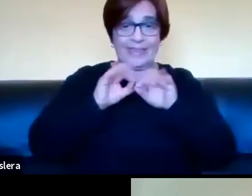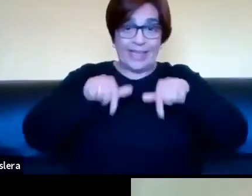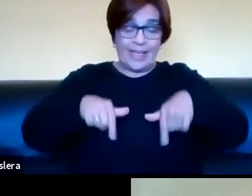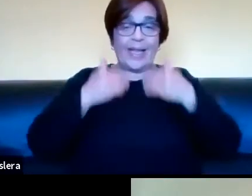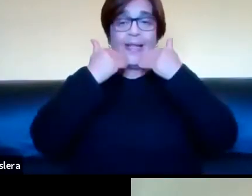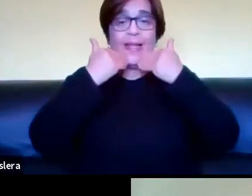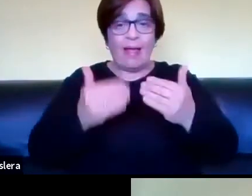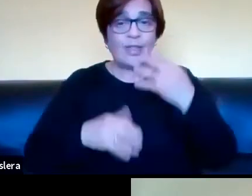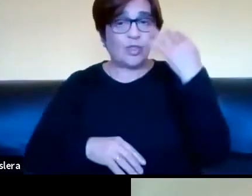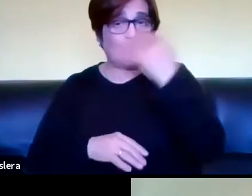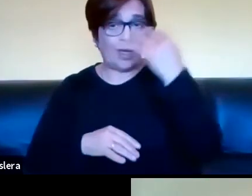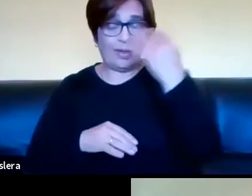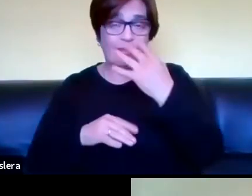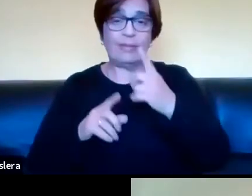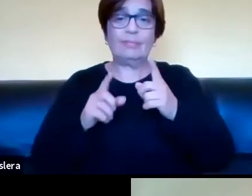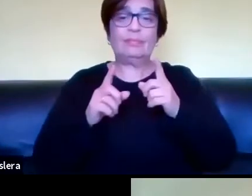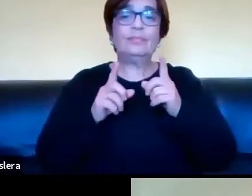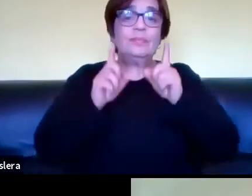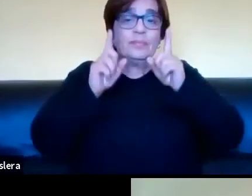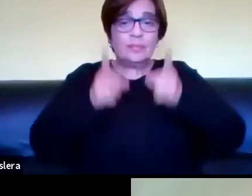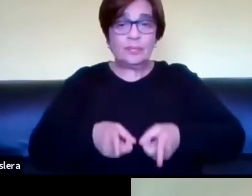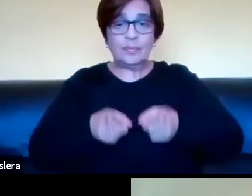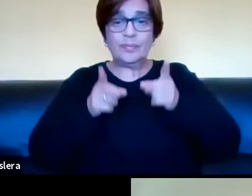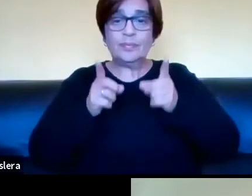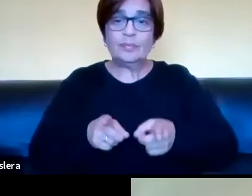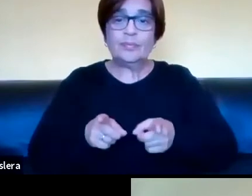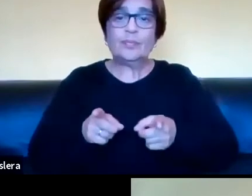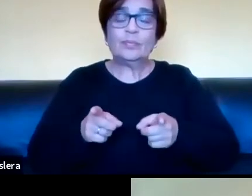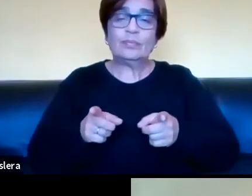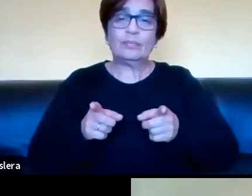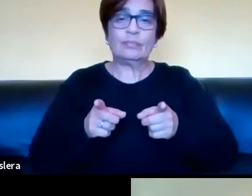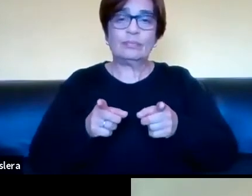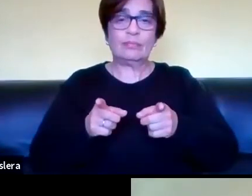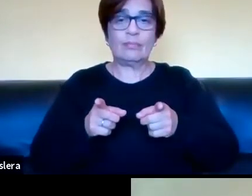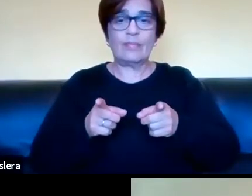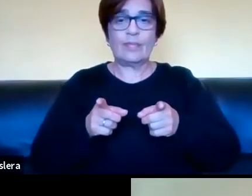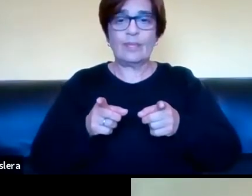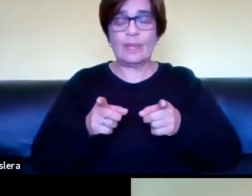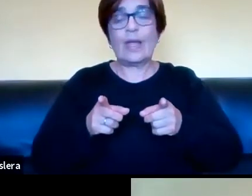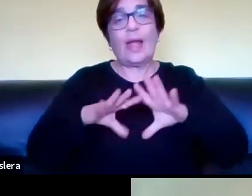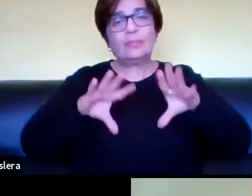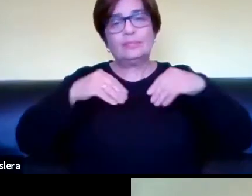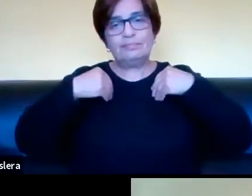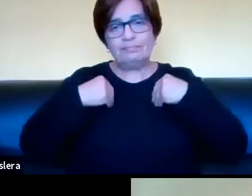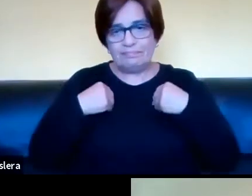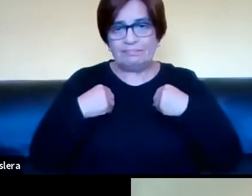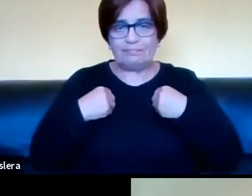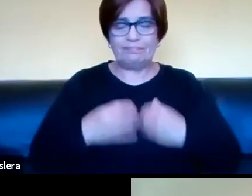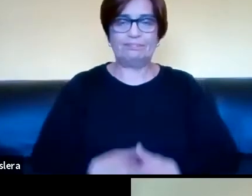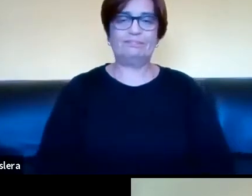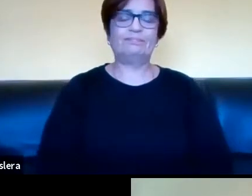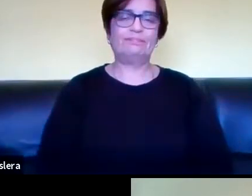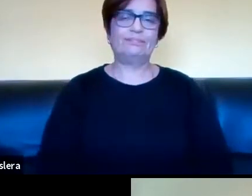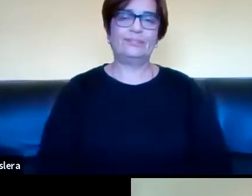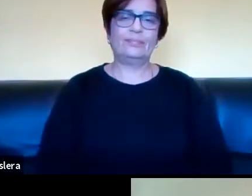muchas gracias Soledad, por también haber aceptado esta invitación.